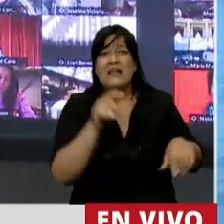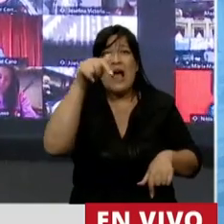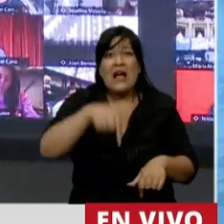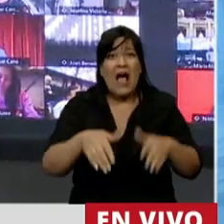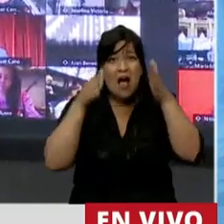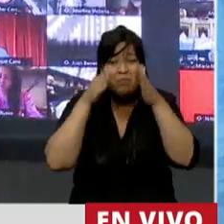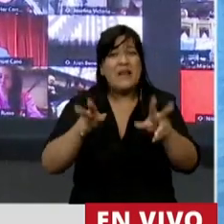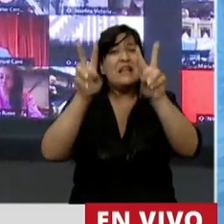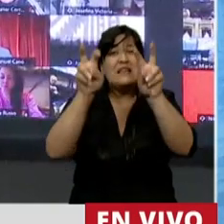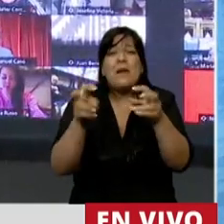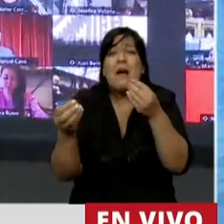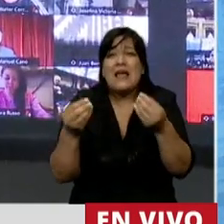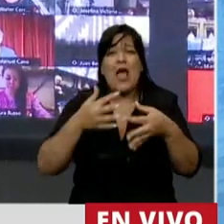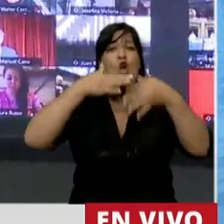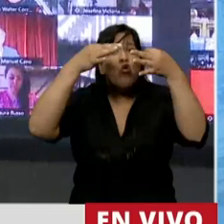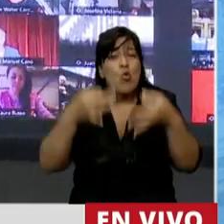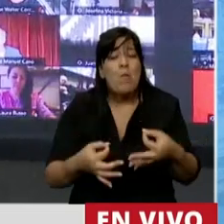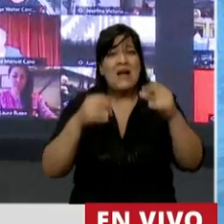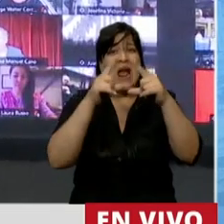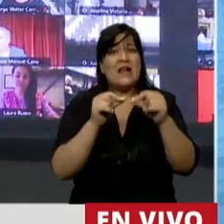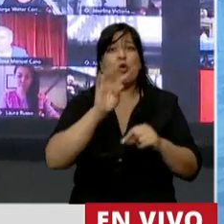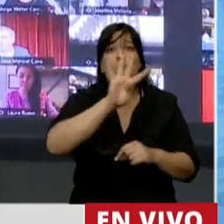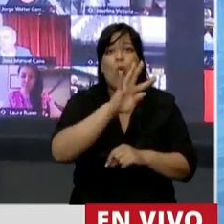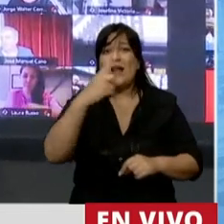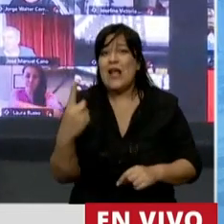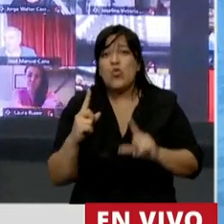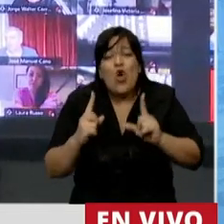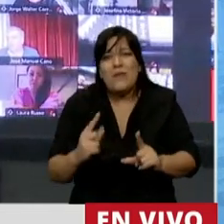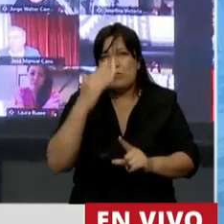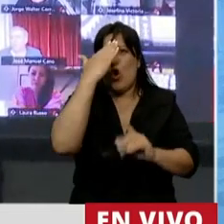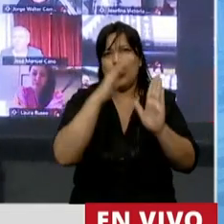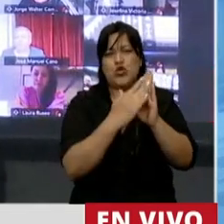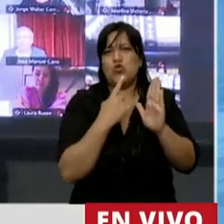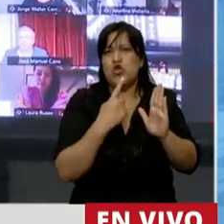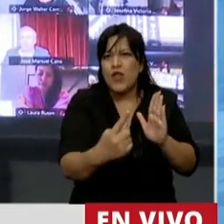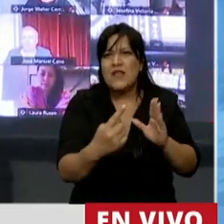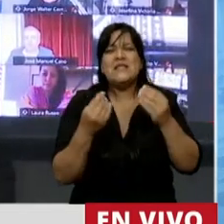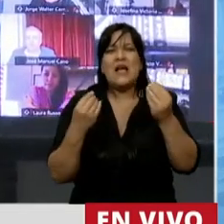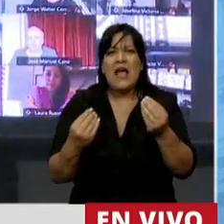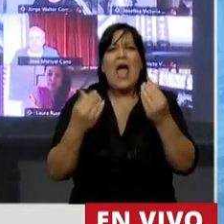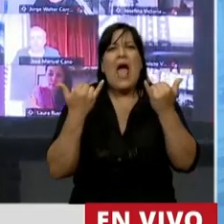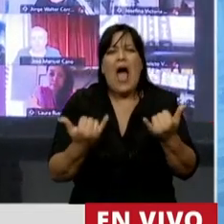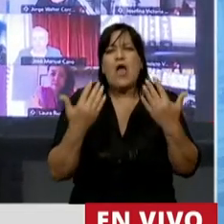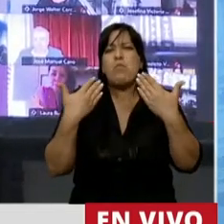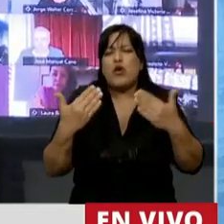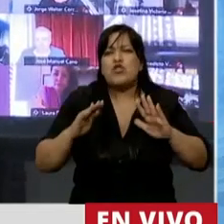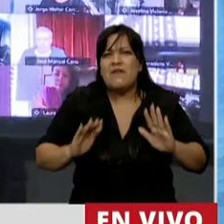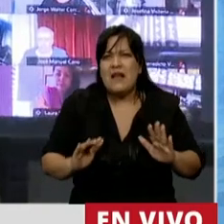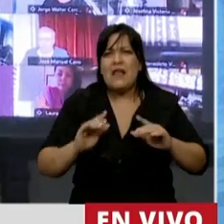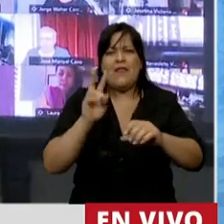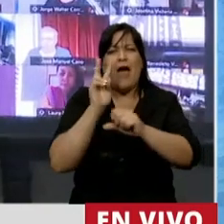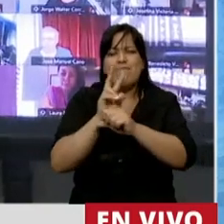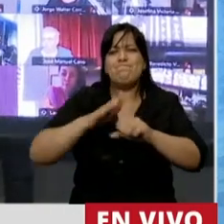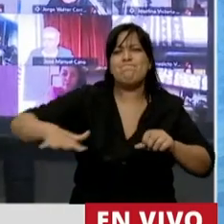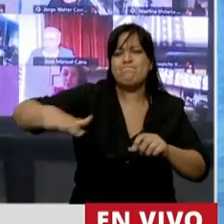Se trata simplemente de cumplir con el artículo 41 de la Constitución que nos inviste en las posibilidades de fijar condiciones